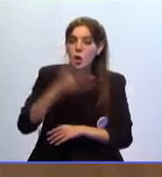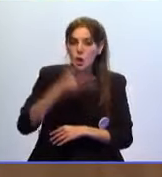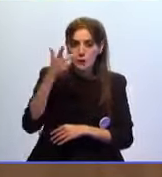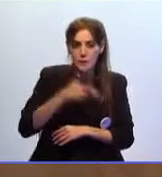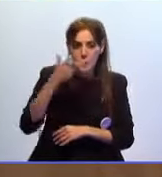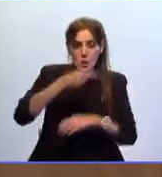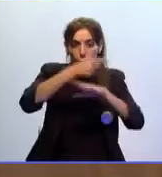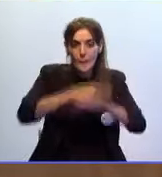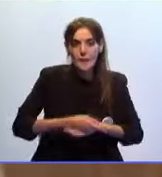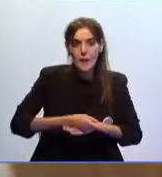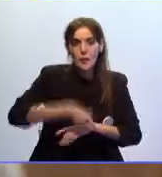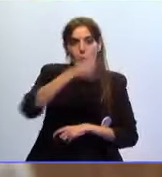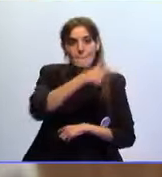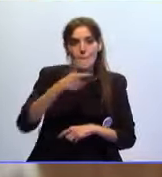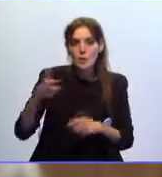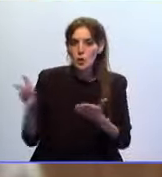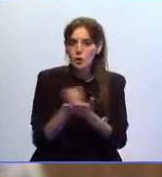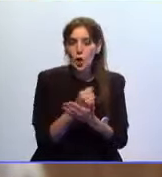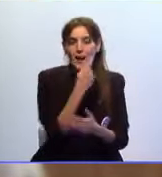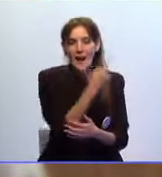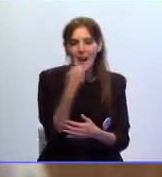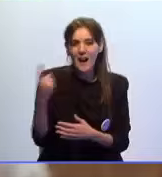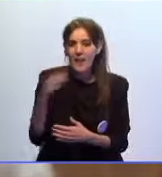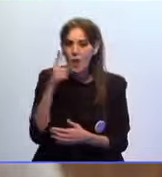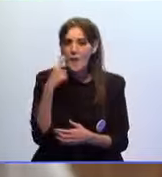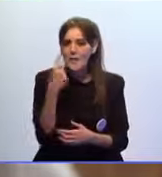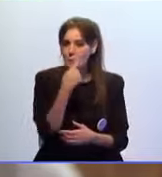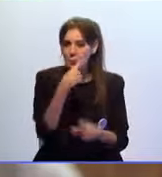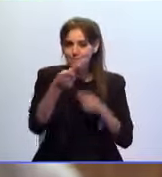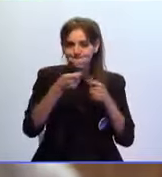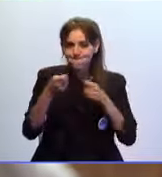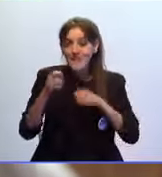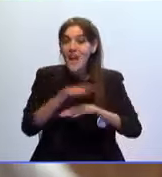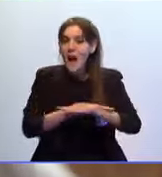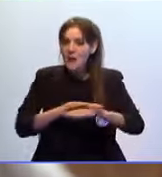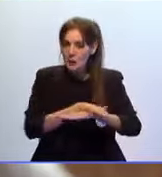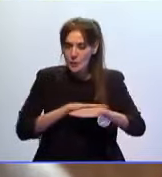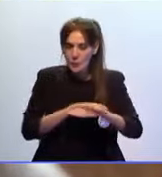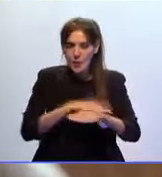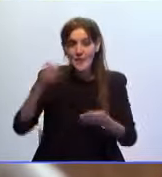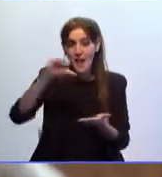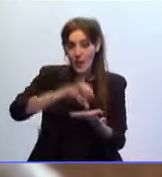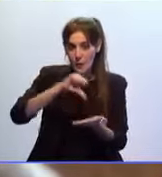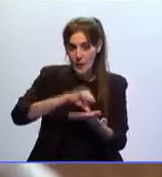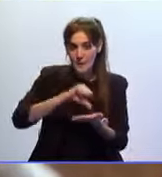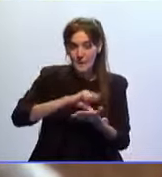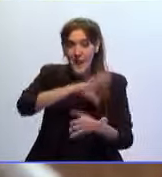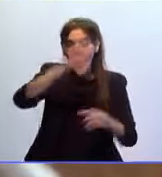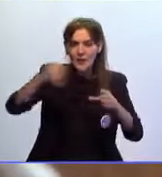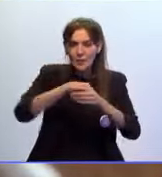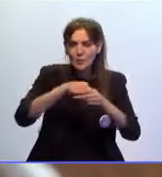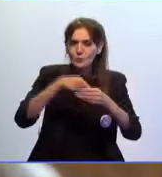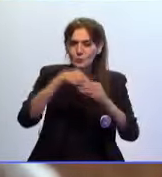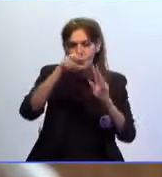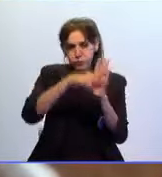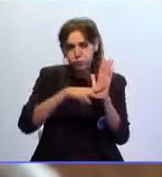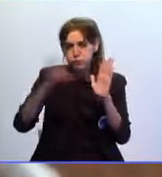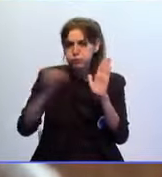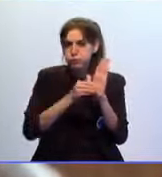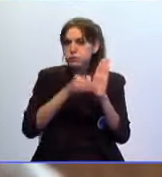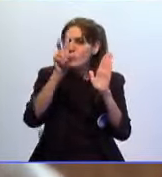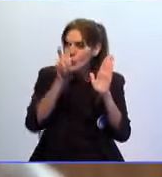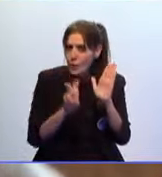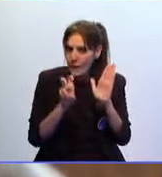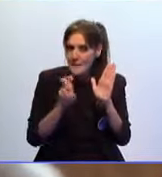y obligaciones de cada una de las estructuras administrativas de la ciudad, incorporando otras nuevas y